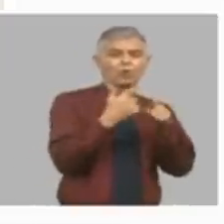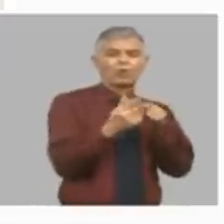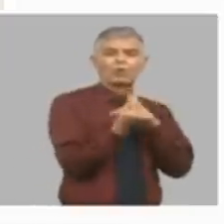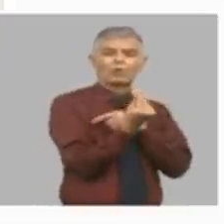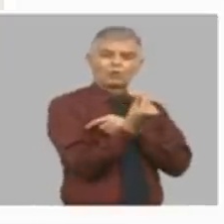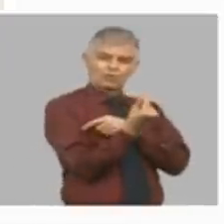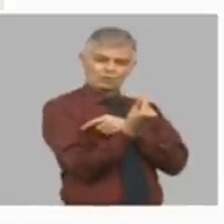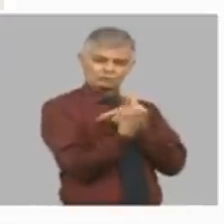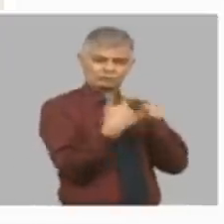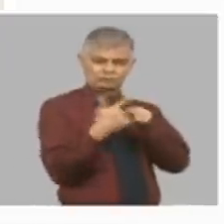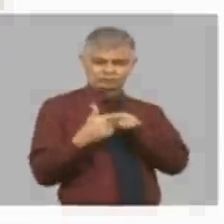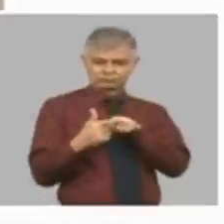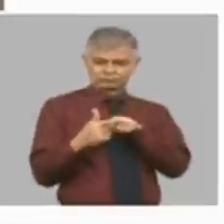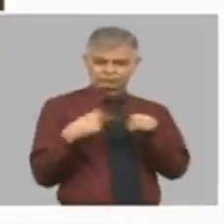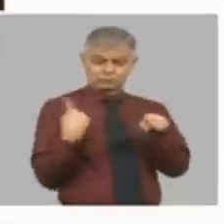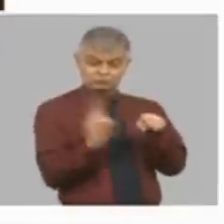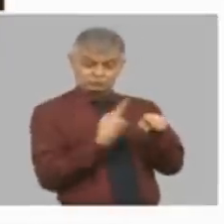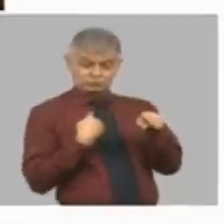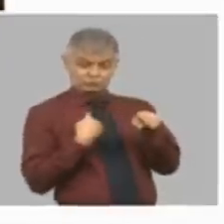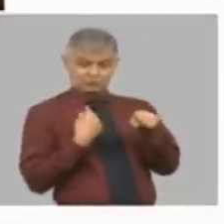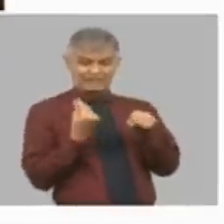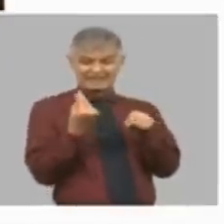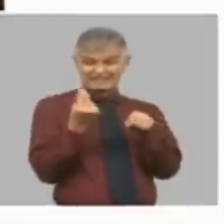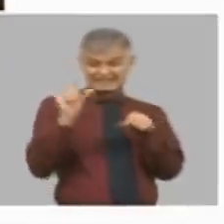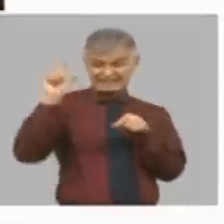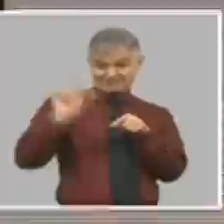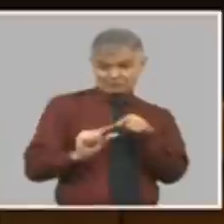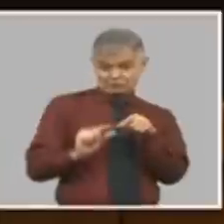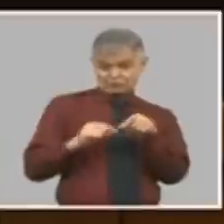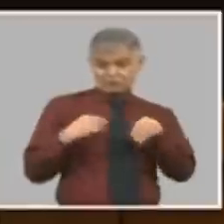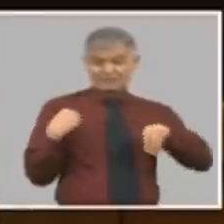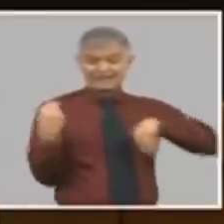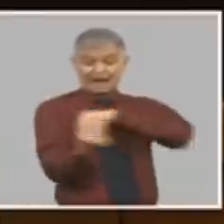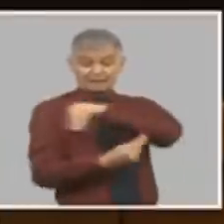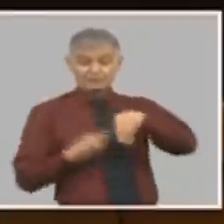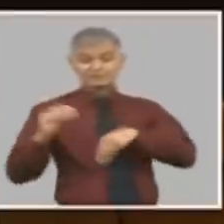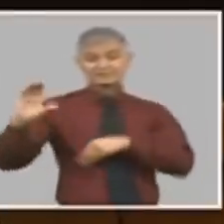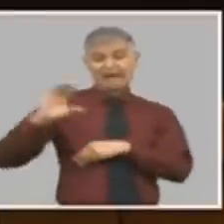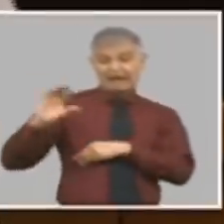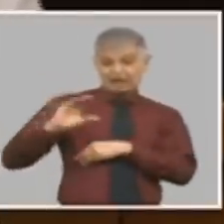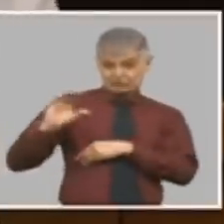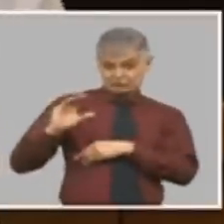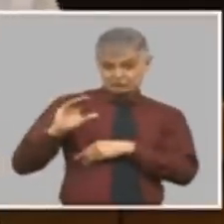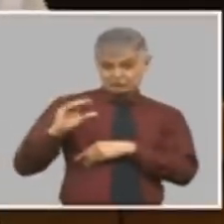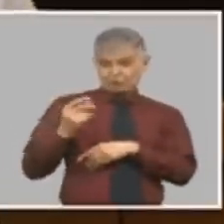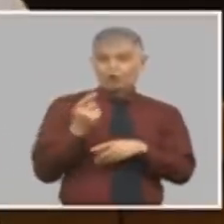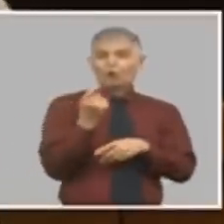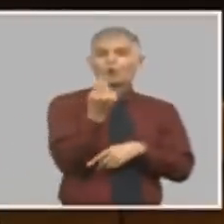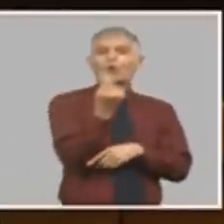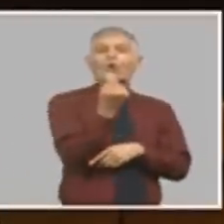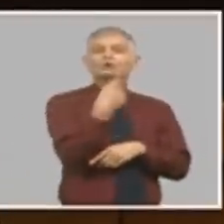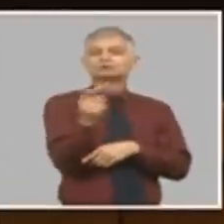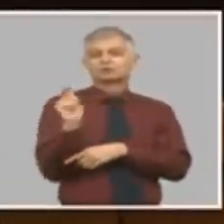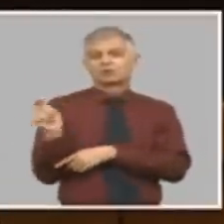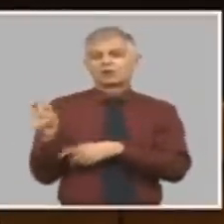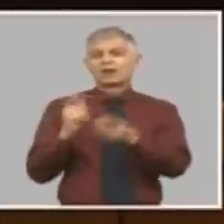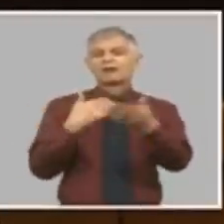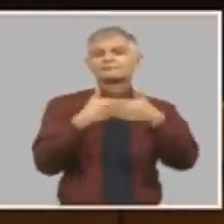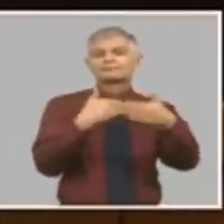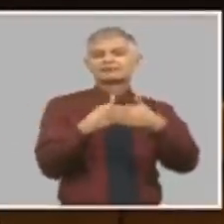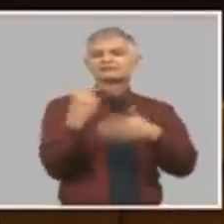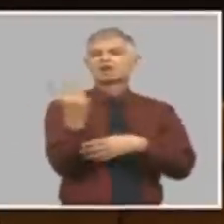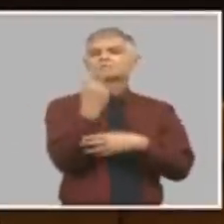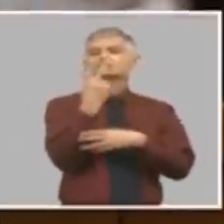nosotros como vamos a hacer una devaluación y como vamos a hacer una reforma de salario en los costos empresariales va a haber dos efectos